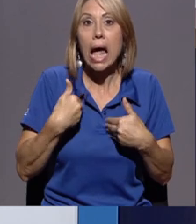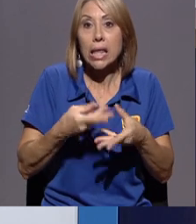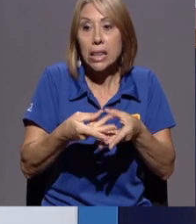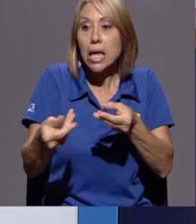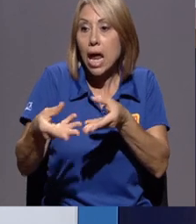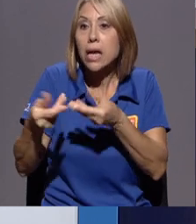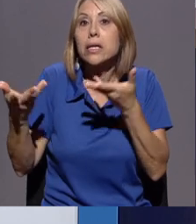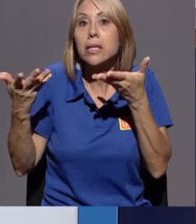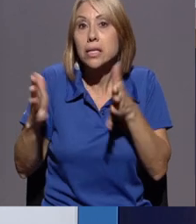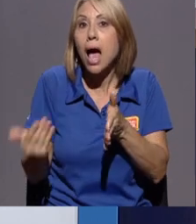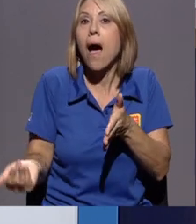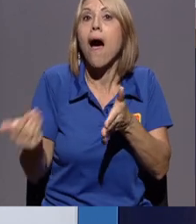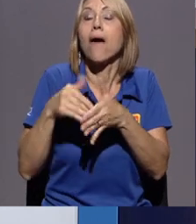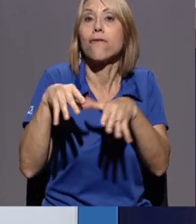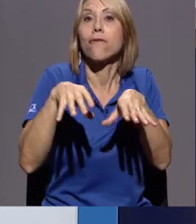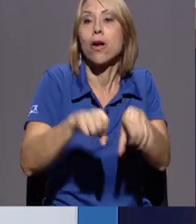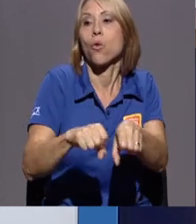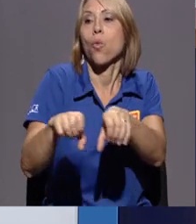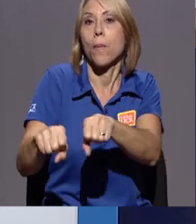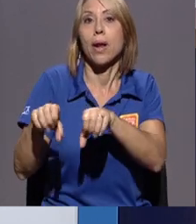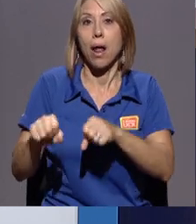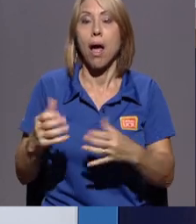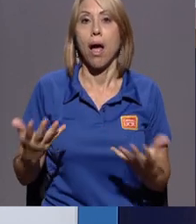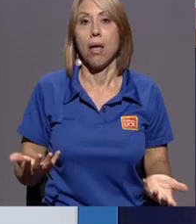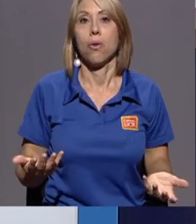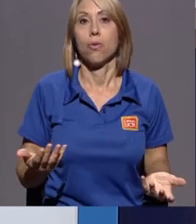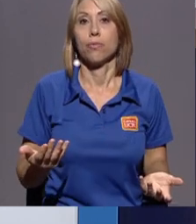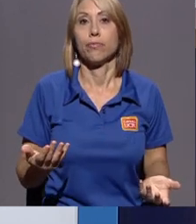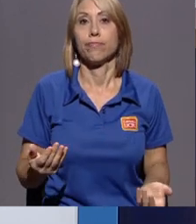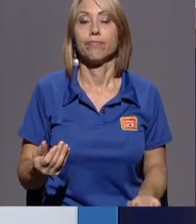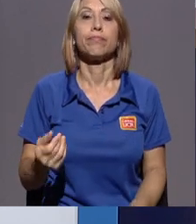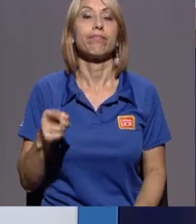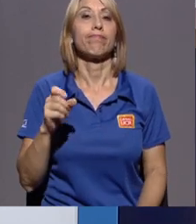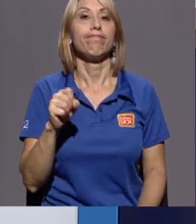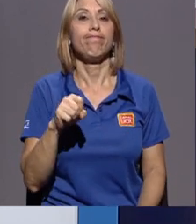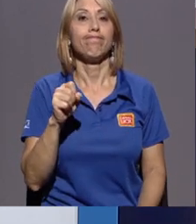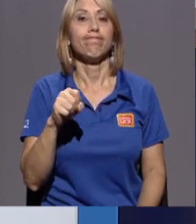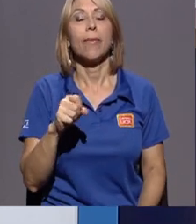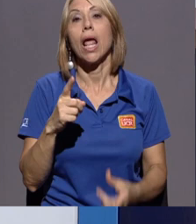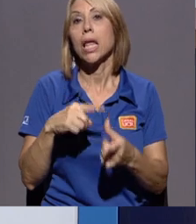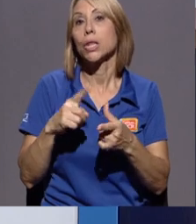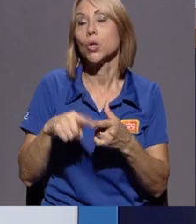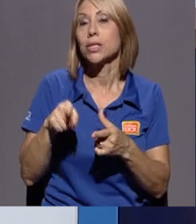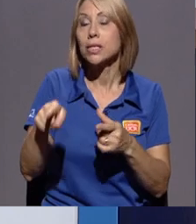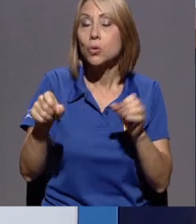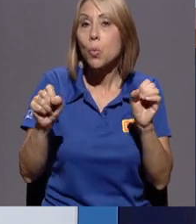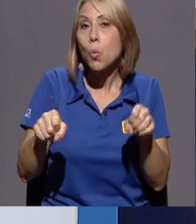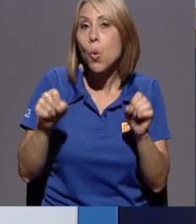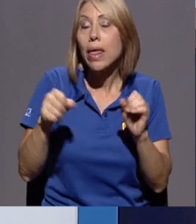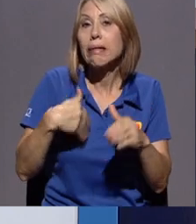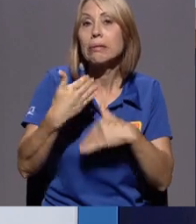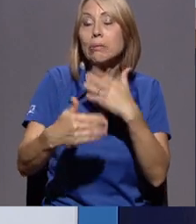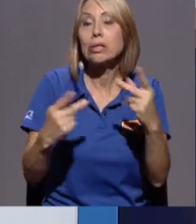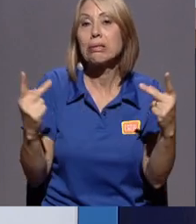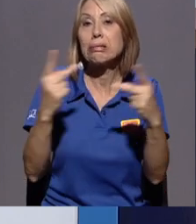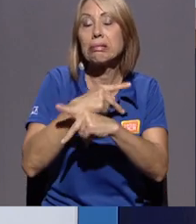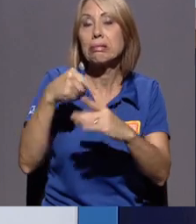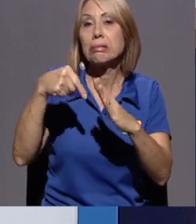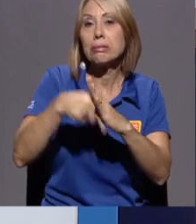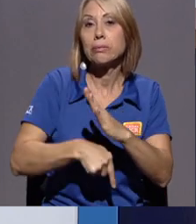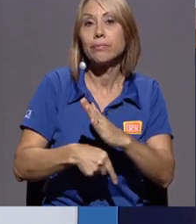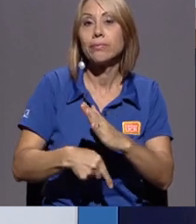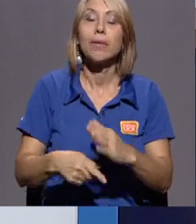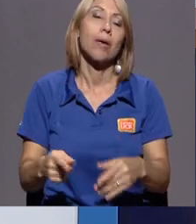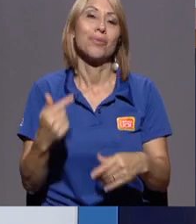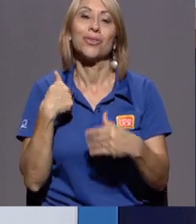que ellos han recuperado. Y entonces, esto posiblemente puede profundizarse. Muy bien, Don Allen,